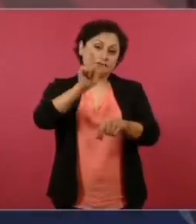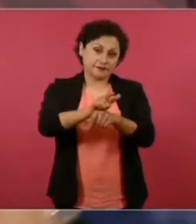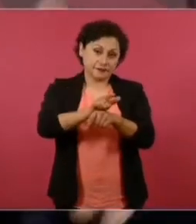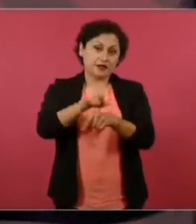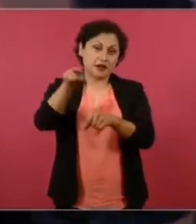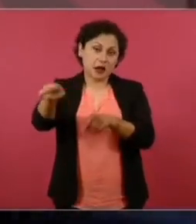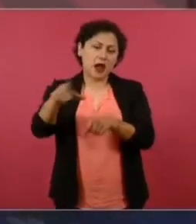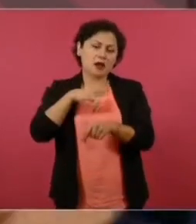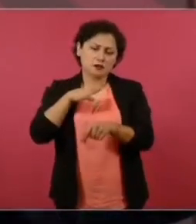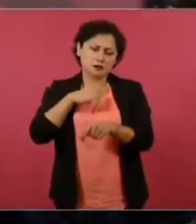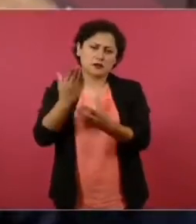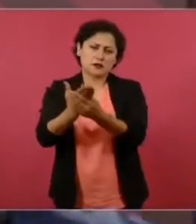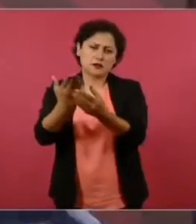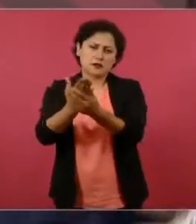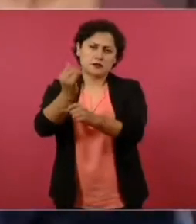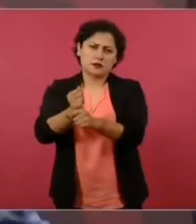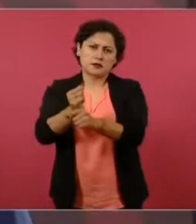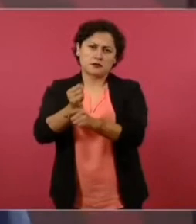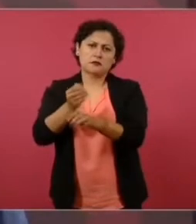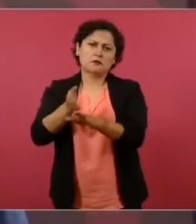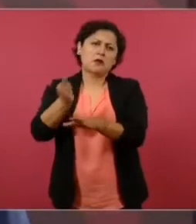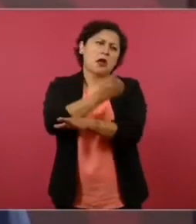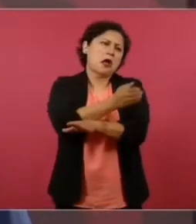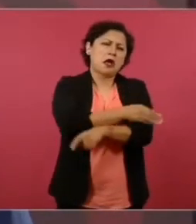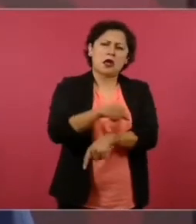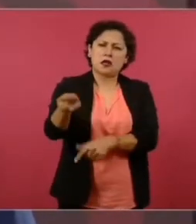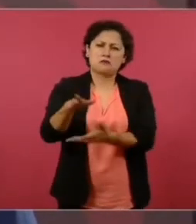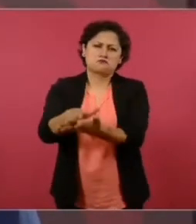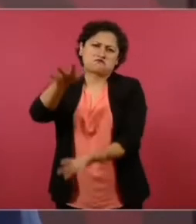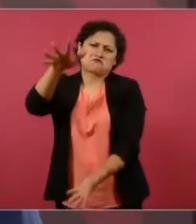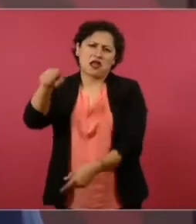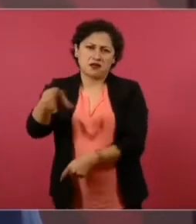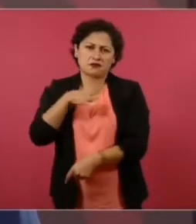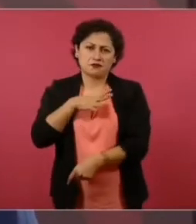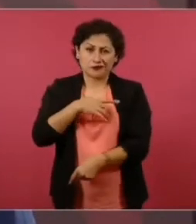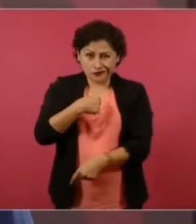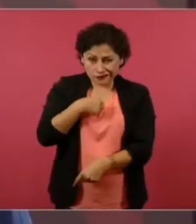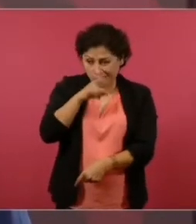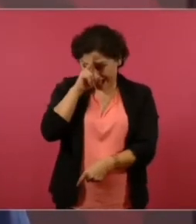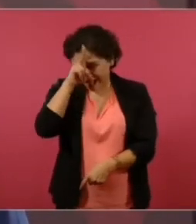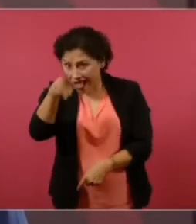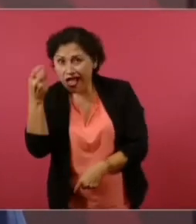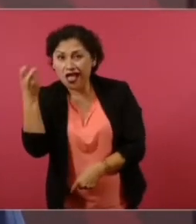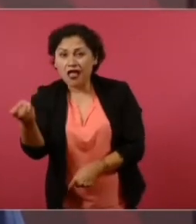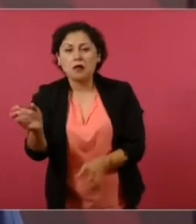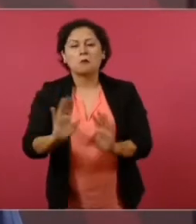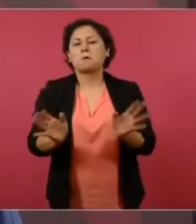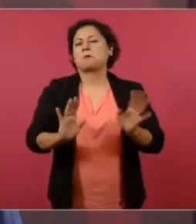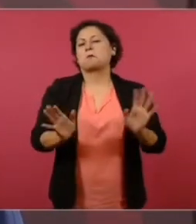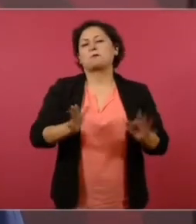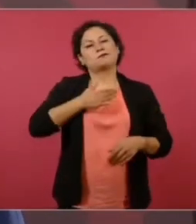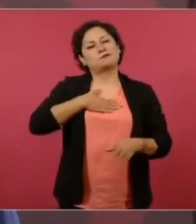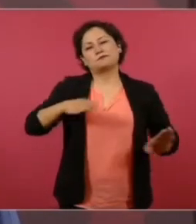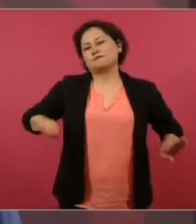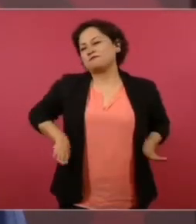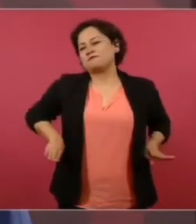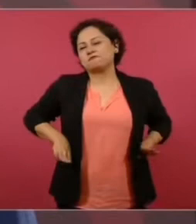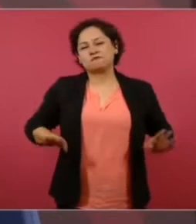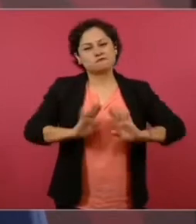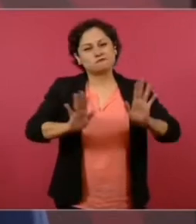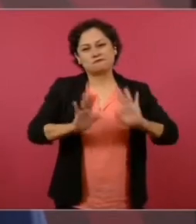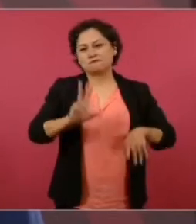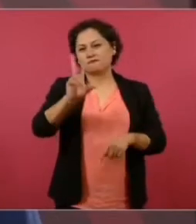no es ni fuerte la venganza. Yo creo que ayuda mucho,